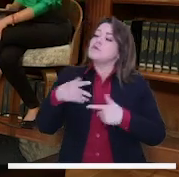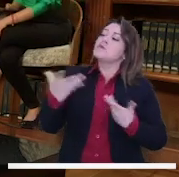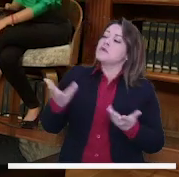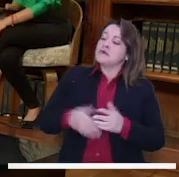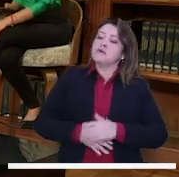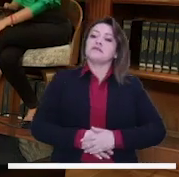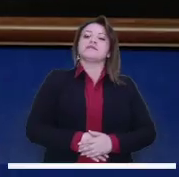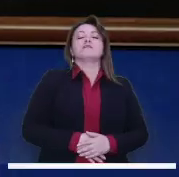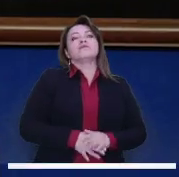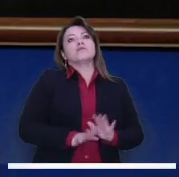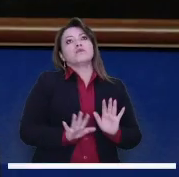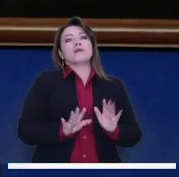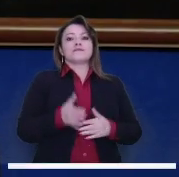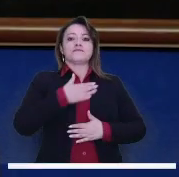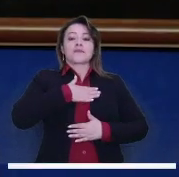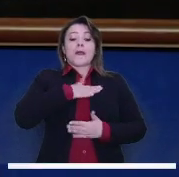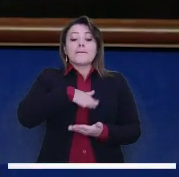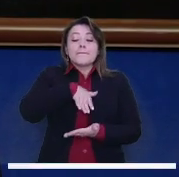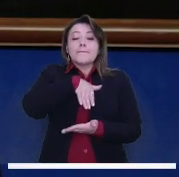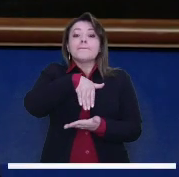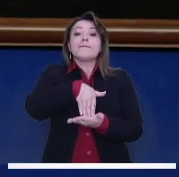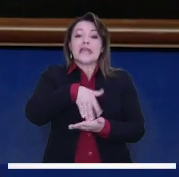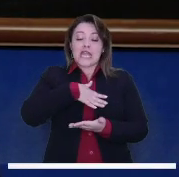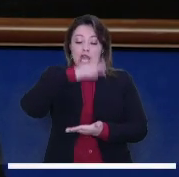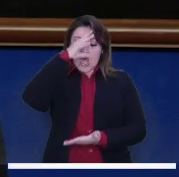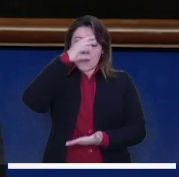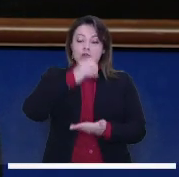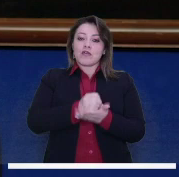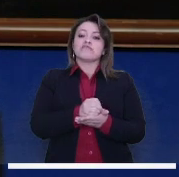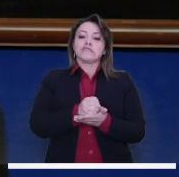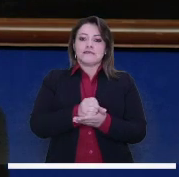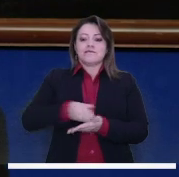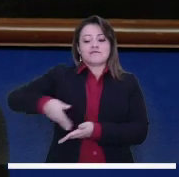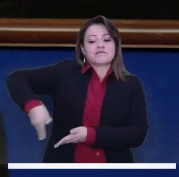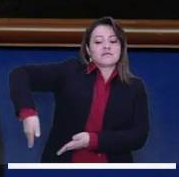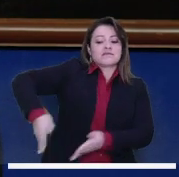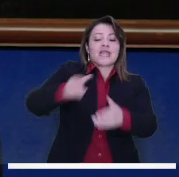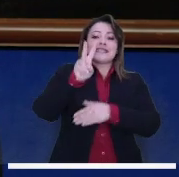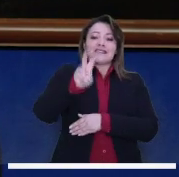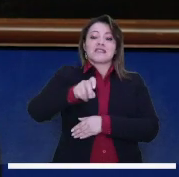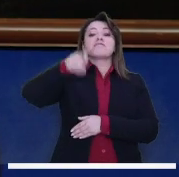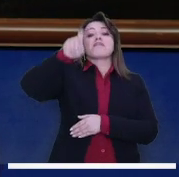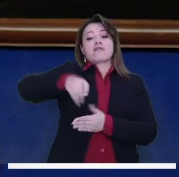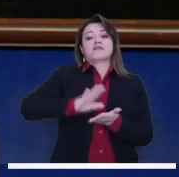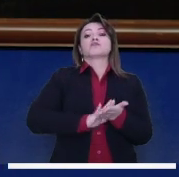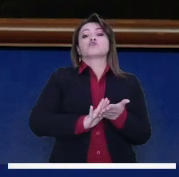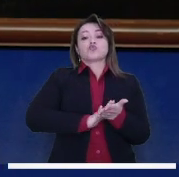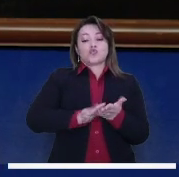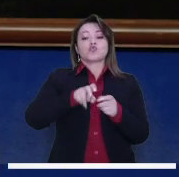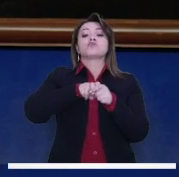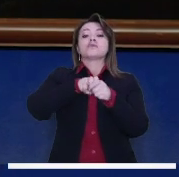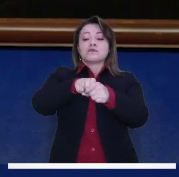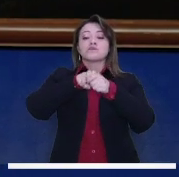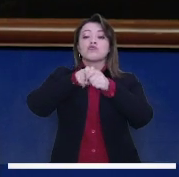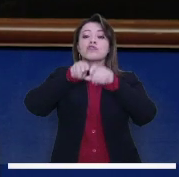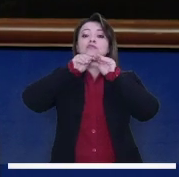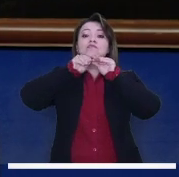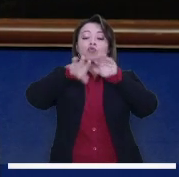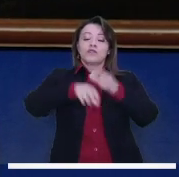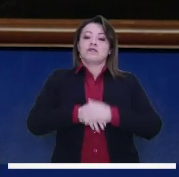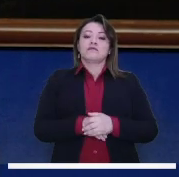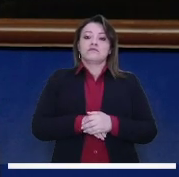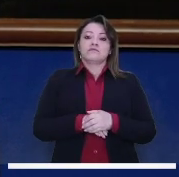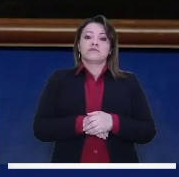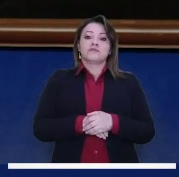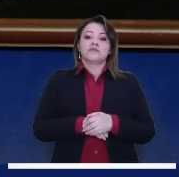afecta a la ciudadanía? Bueno, mi posición ha sido que la Séptima necesita una solución de transporte público y que no nos podemos